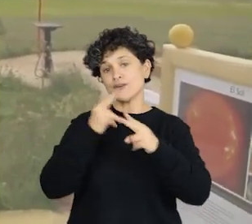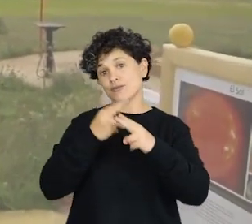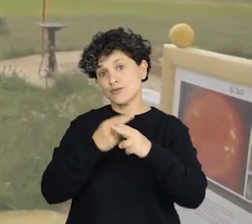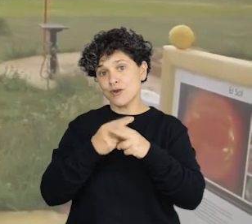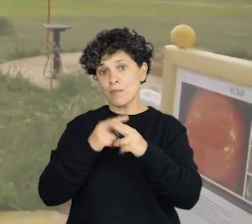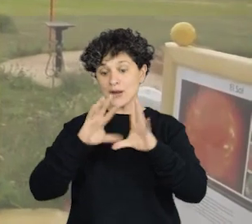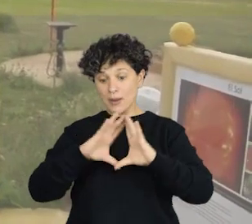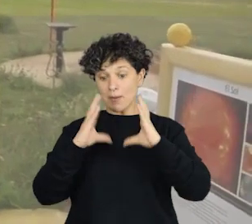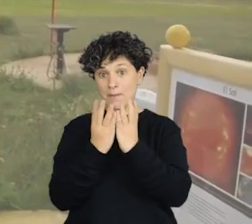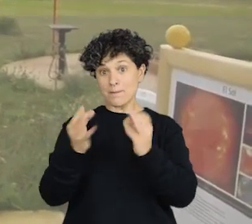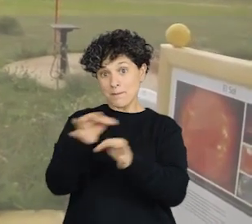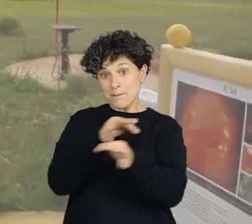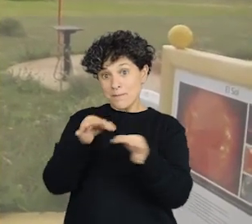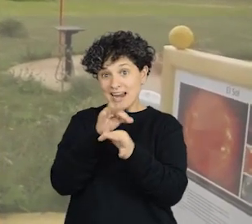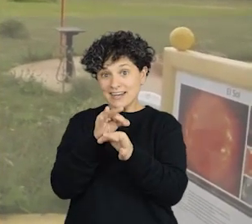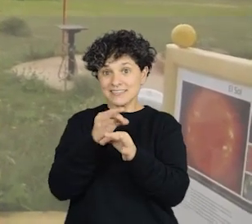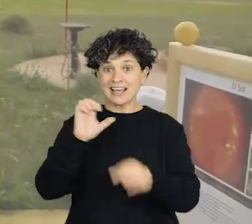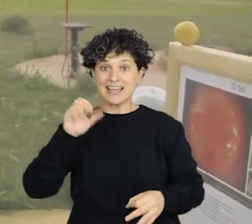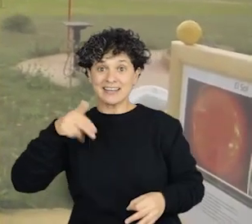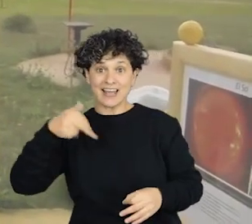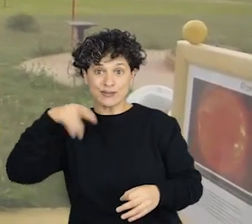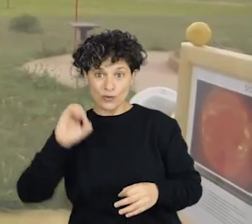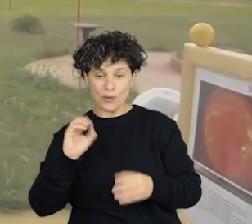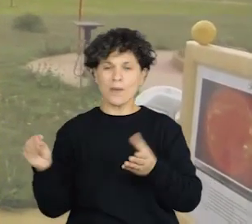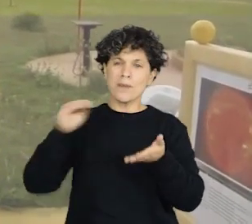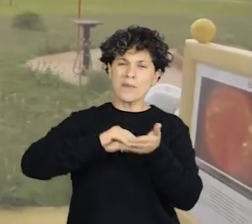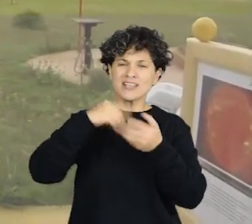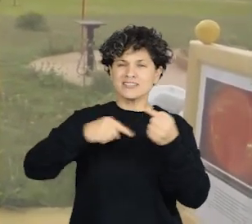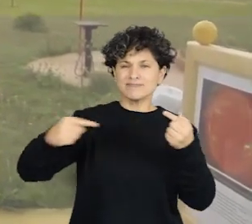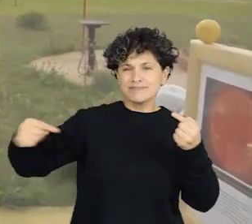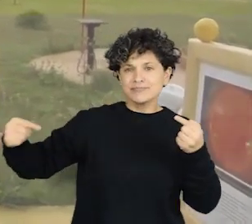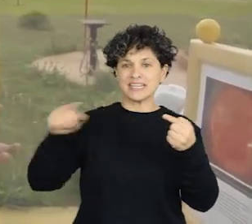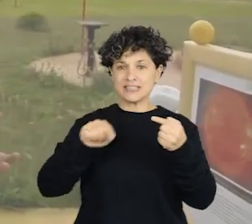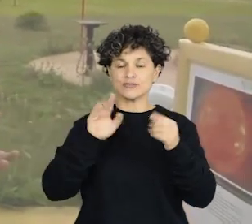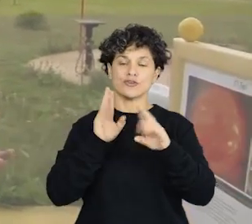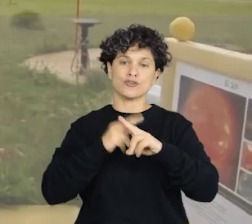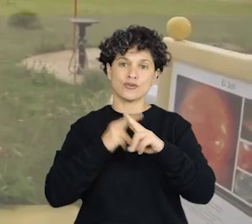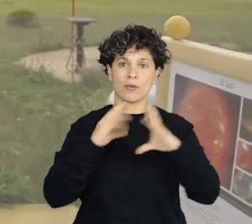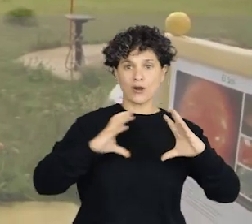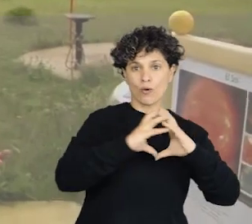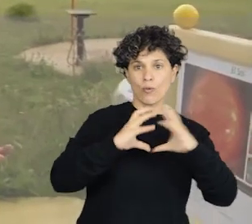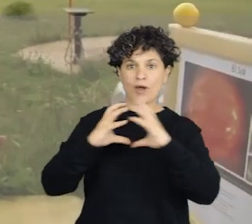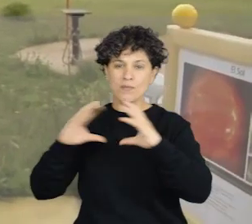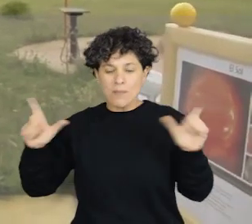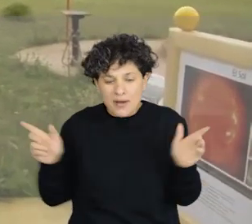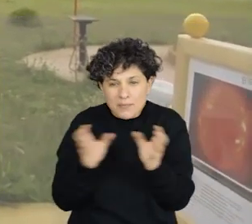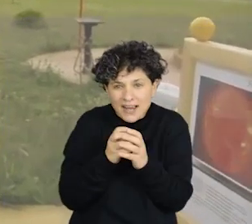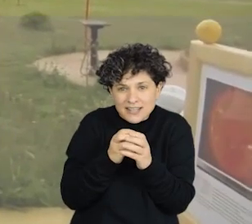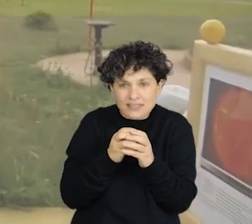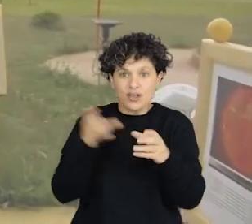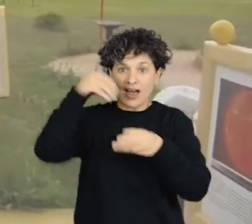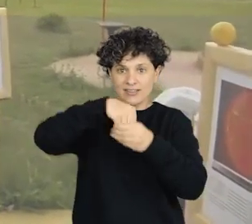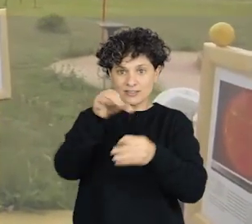decíamos, los cuerpos menores del sistema solar. Objetos de forma irregular, algunos rocosos, los asteroides,